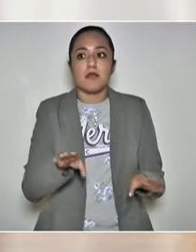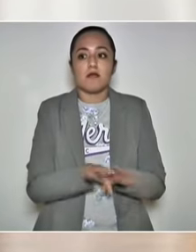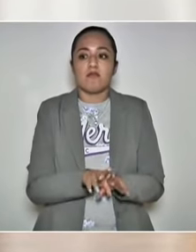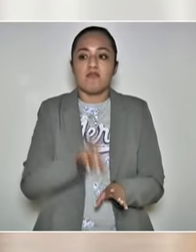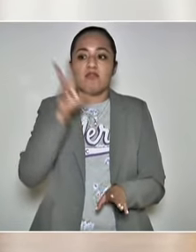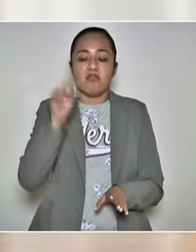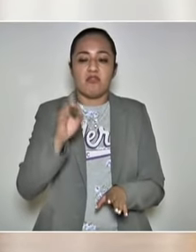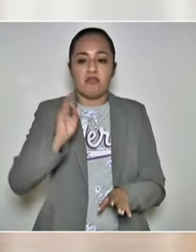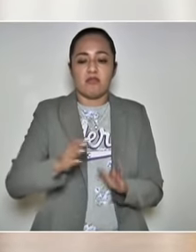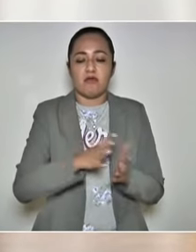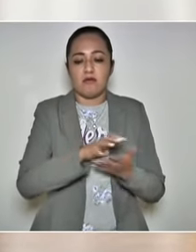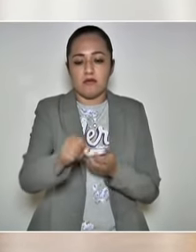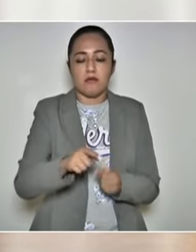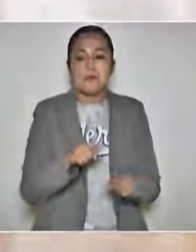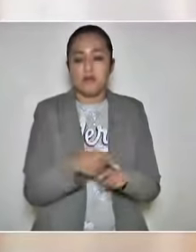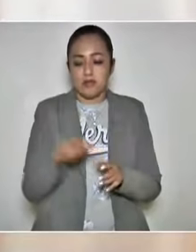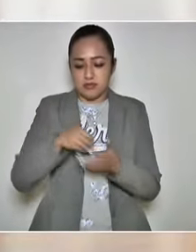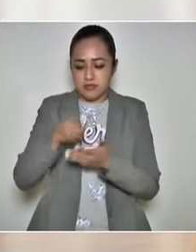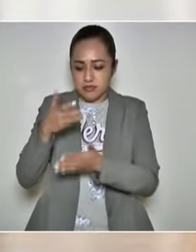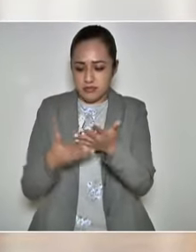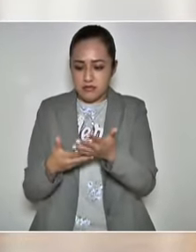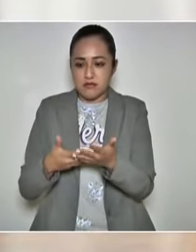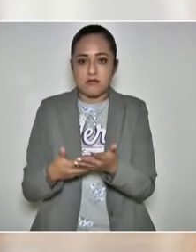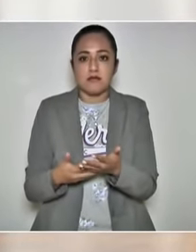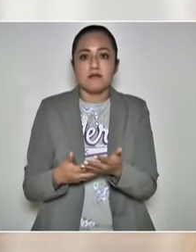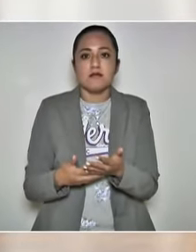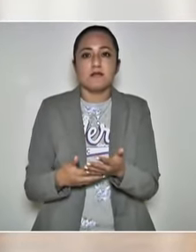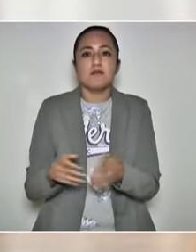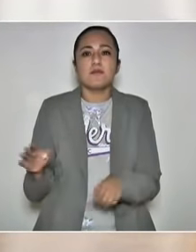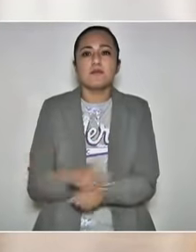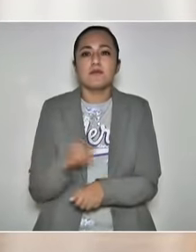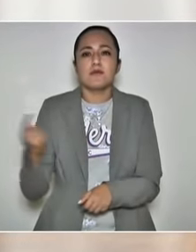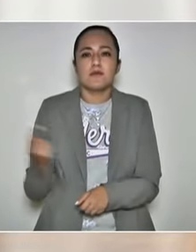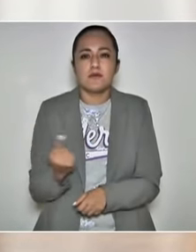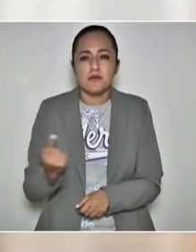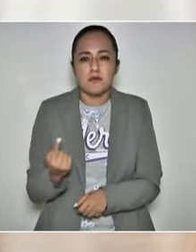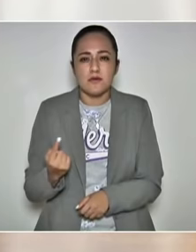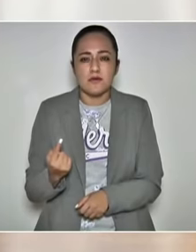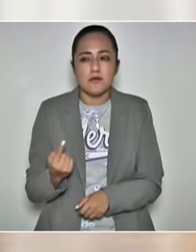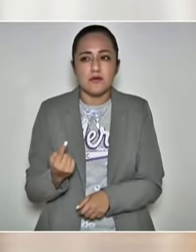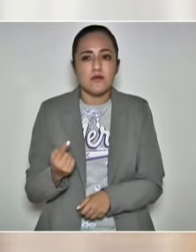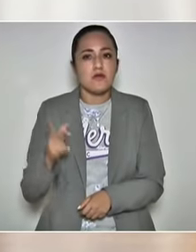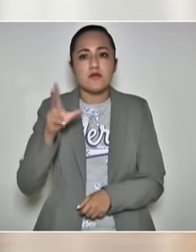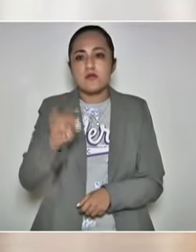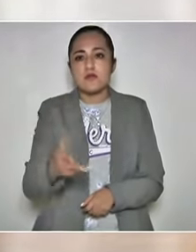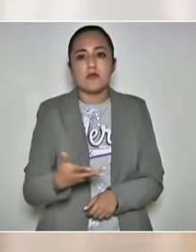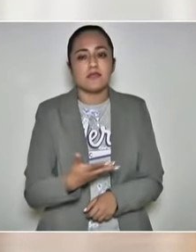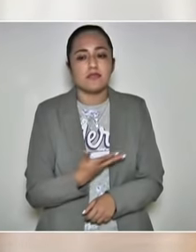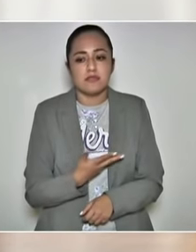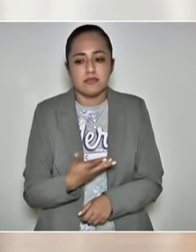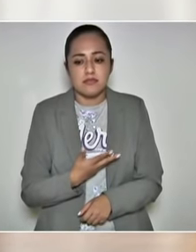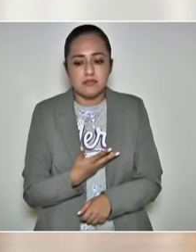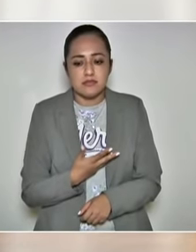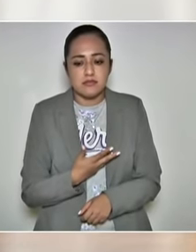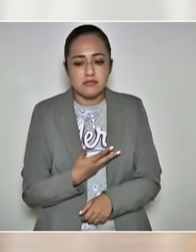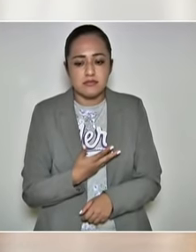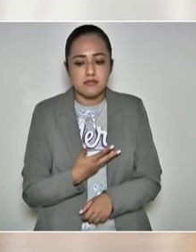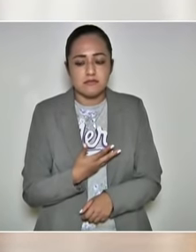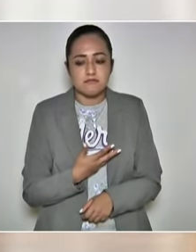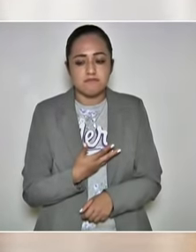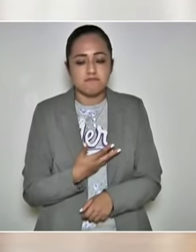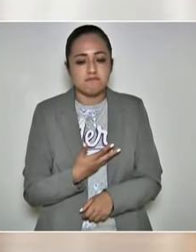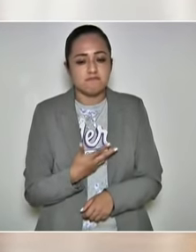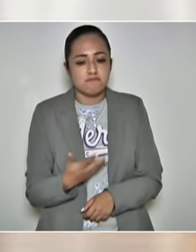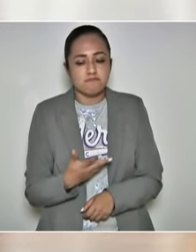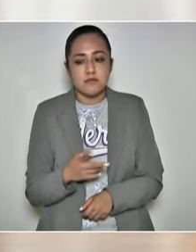inconstitucionales no por su contenido, sino porque no se llevaron a cabo las